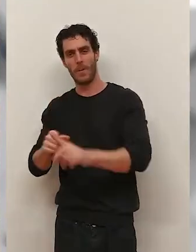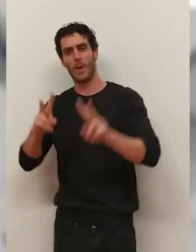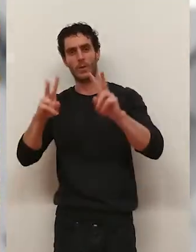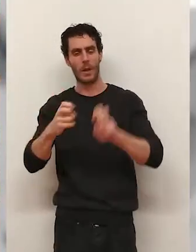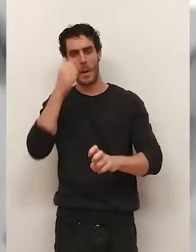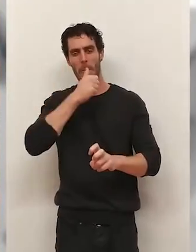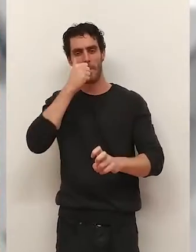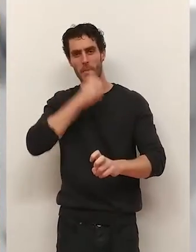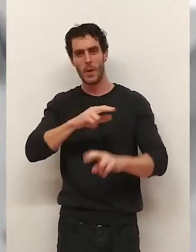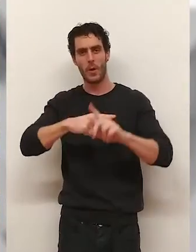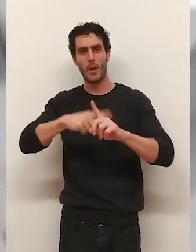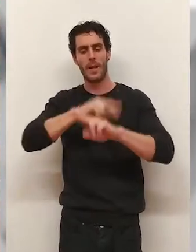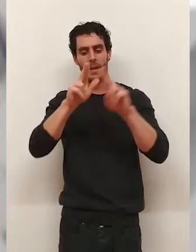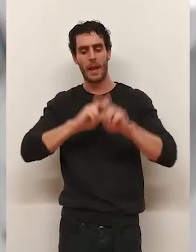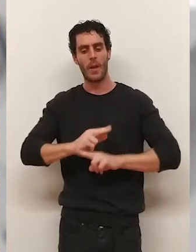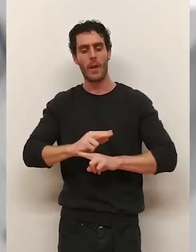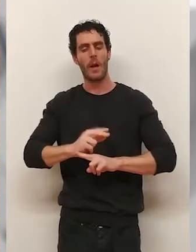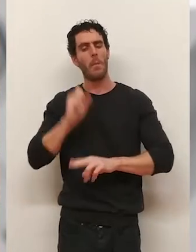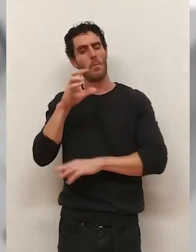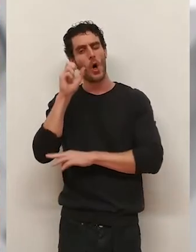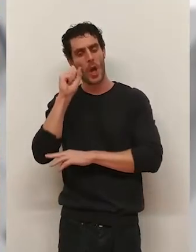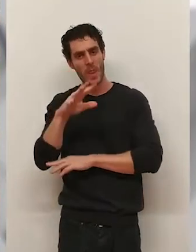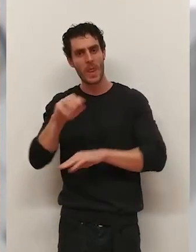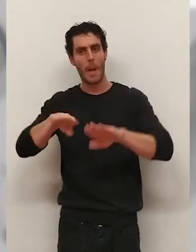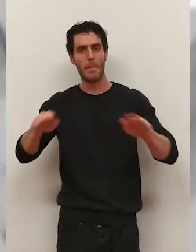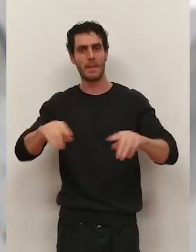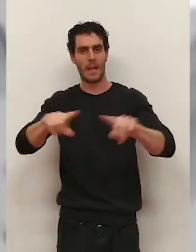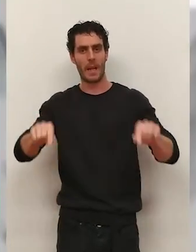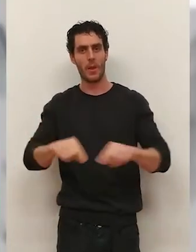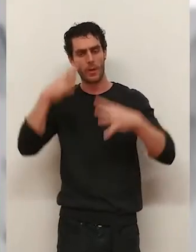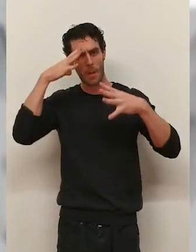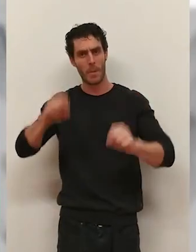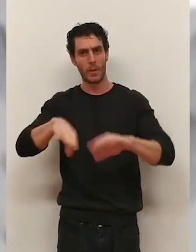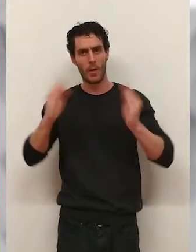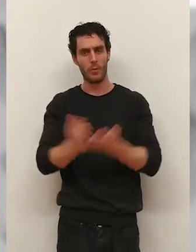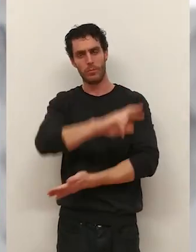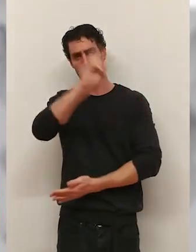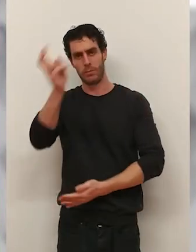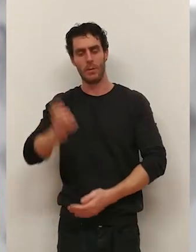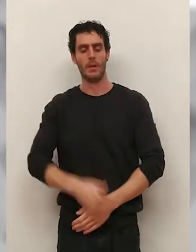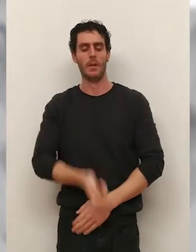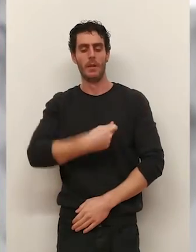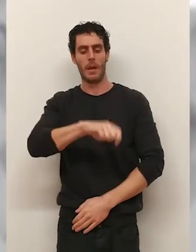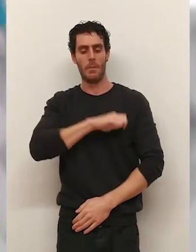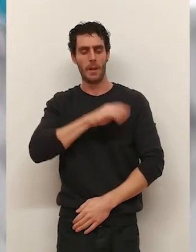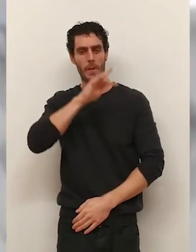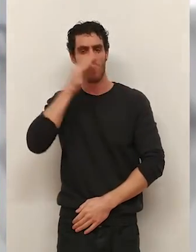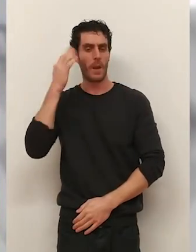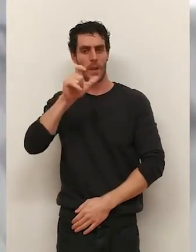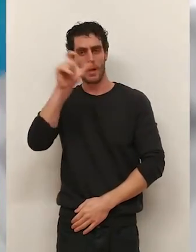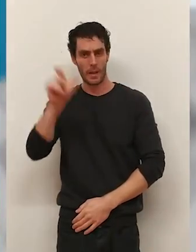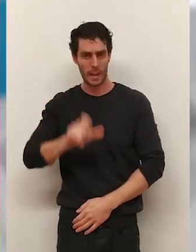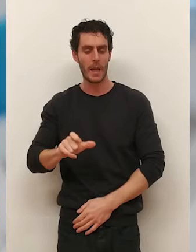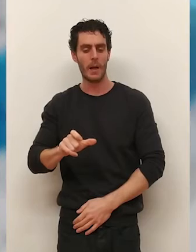que afronta el sector vitivinícola a nivel internacional. Habrá ponencias y mesas redondas con expertos de todo el mundo. España, Francia,